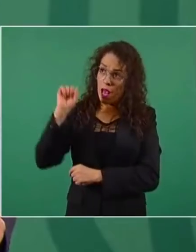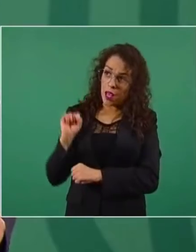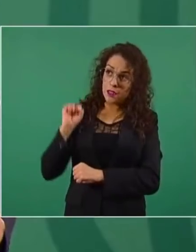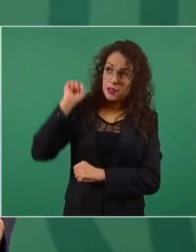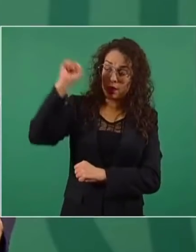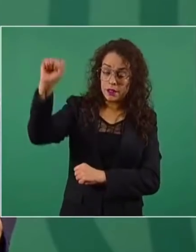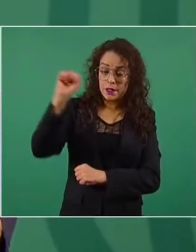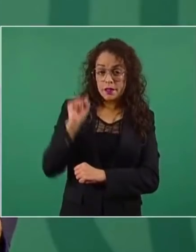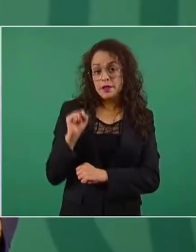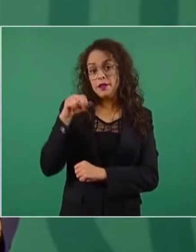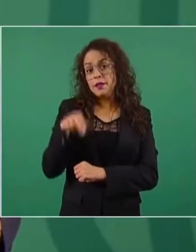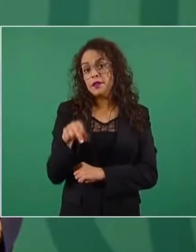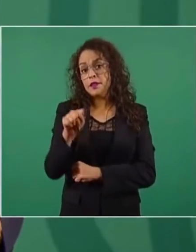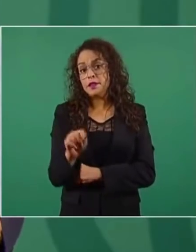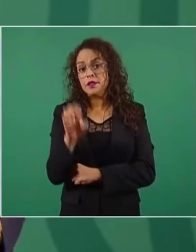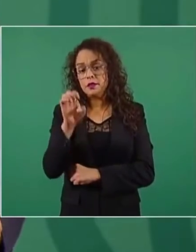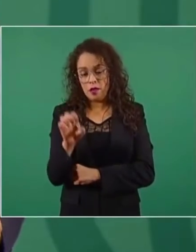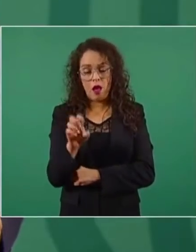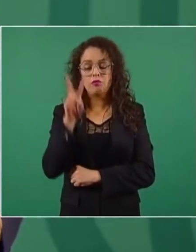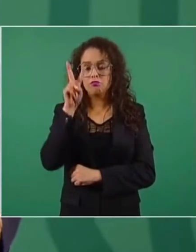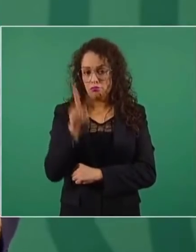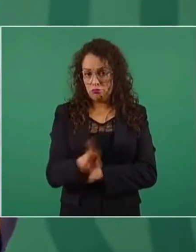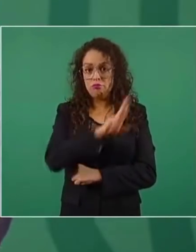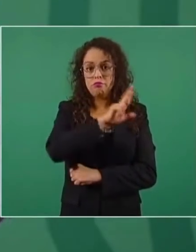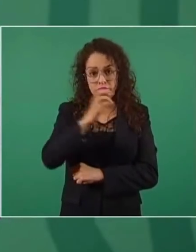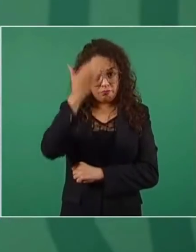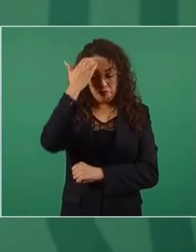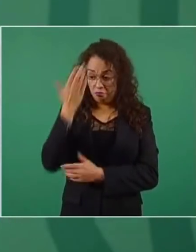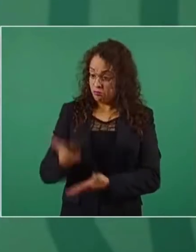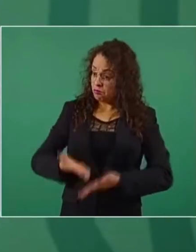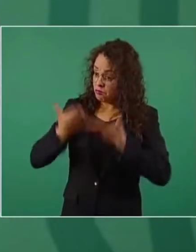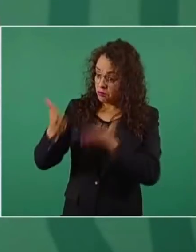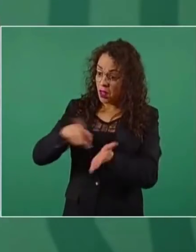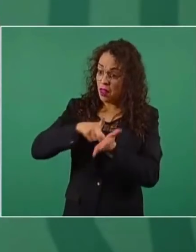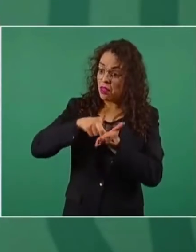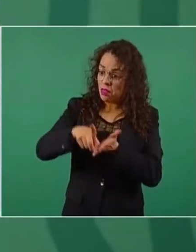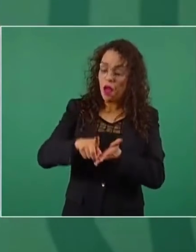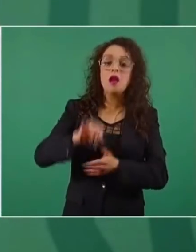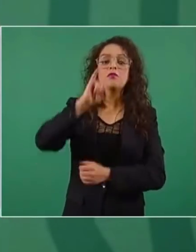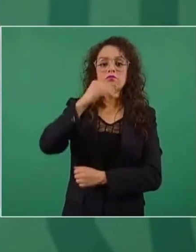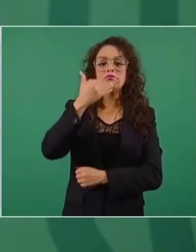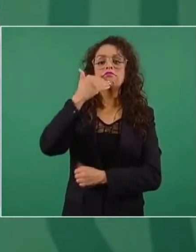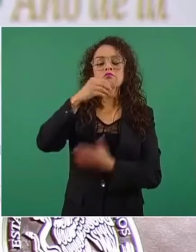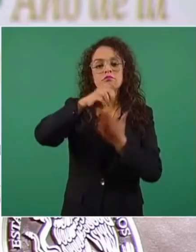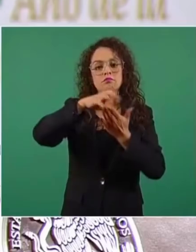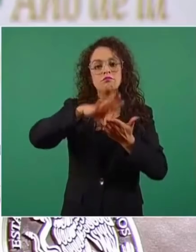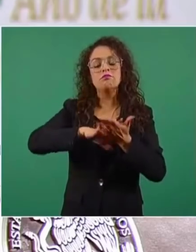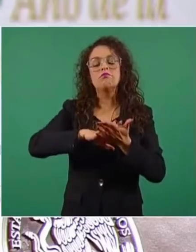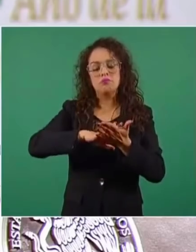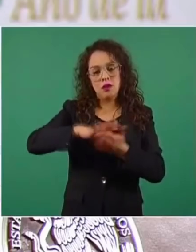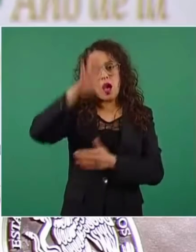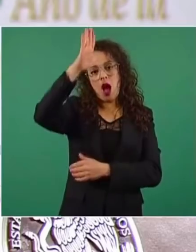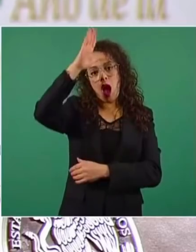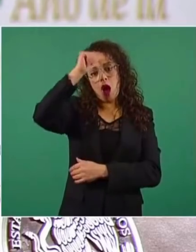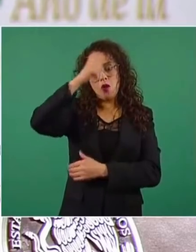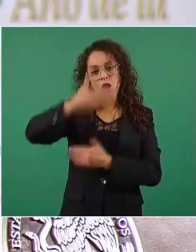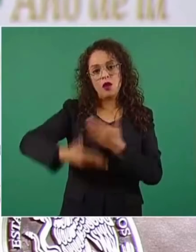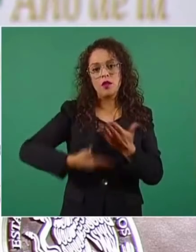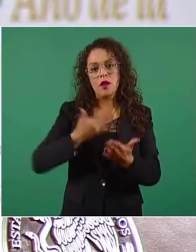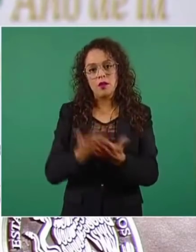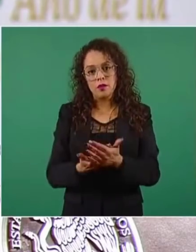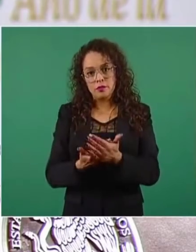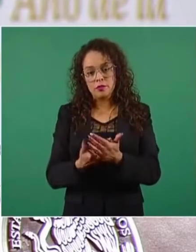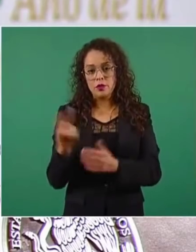reconoce que estos derechos convergen en el acuerdo que se ha propuesto de las